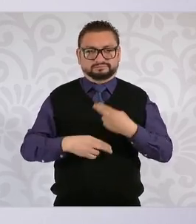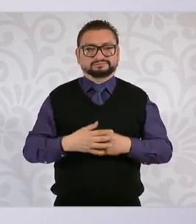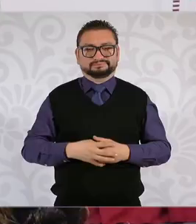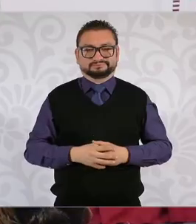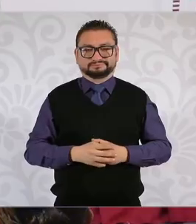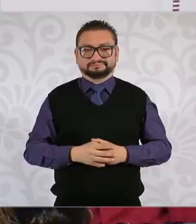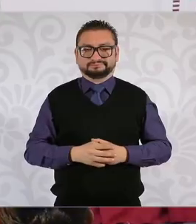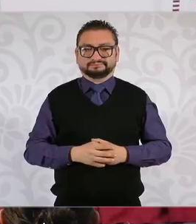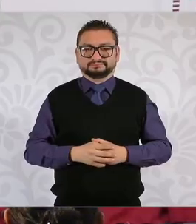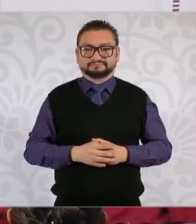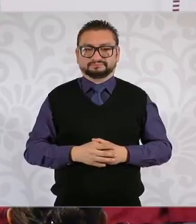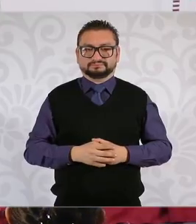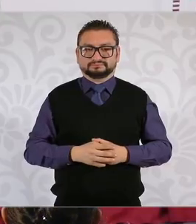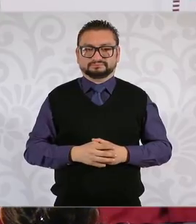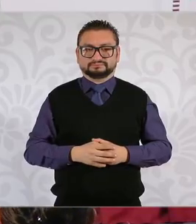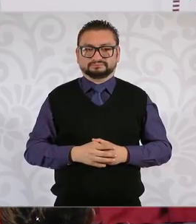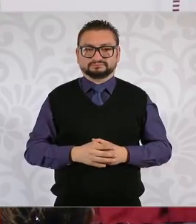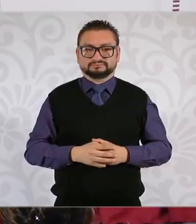giras Claro, como